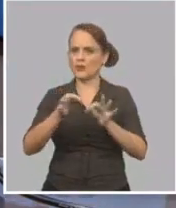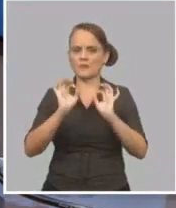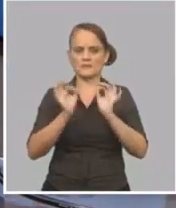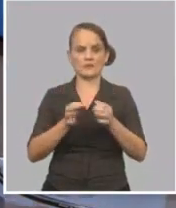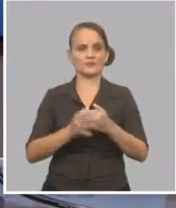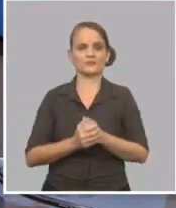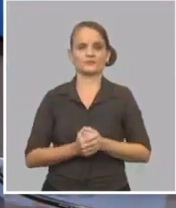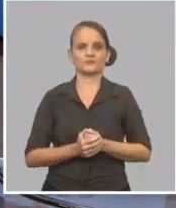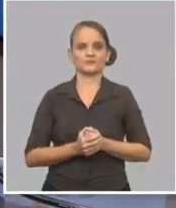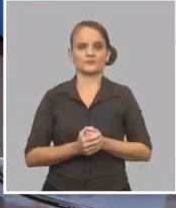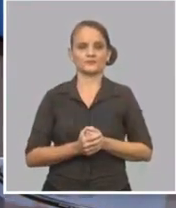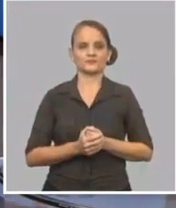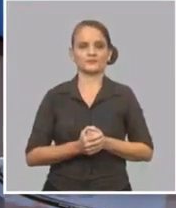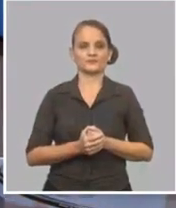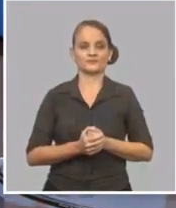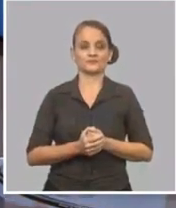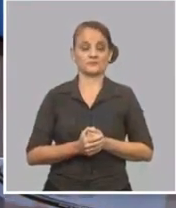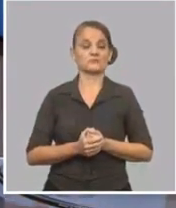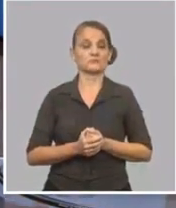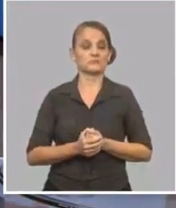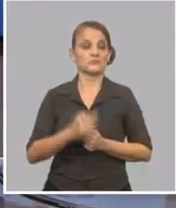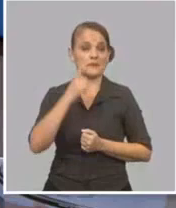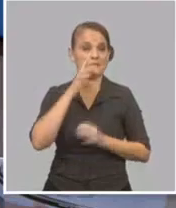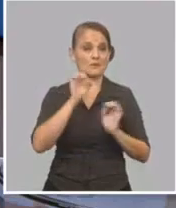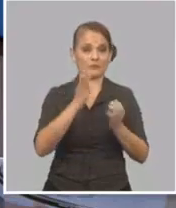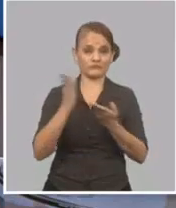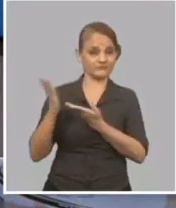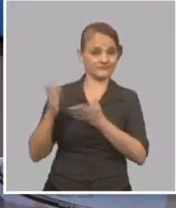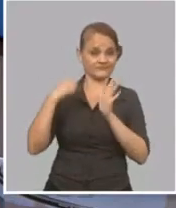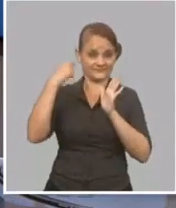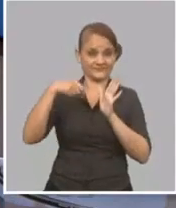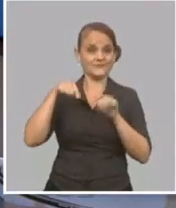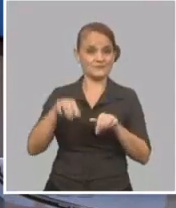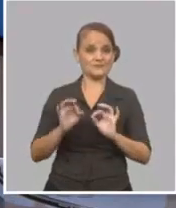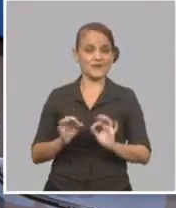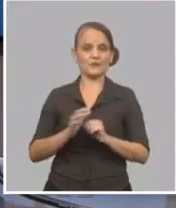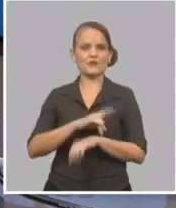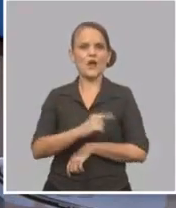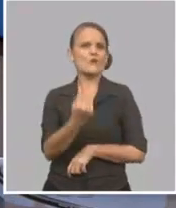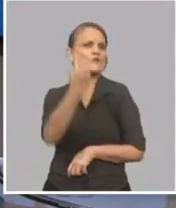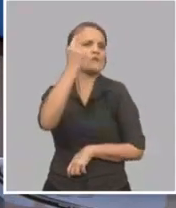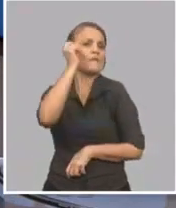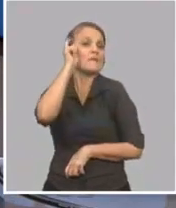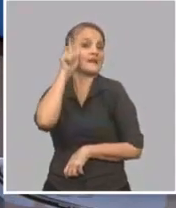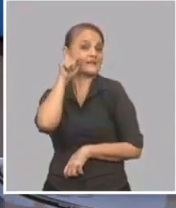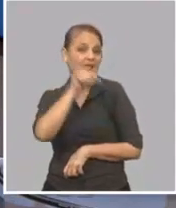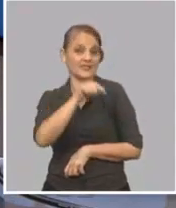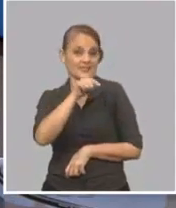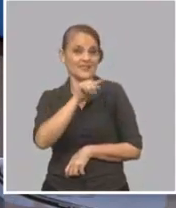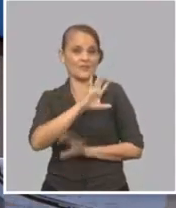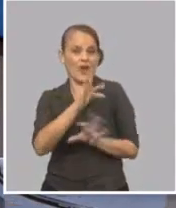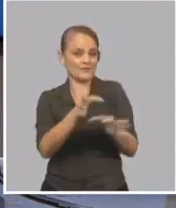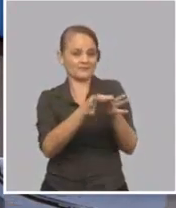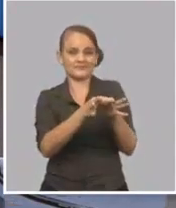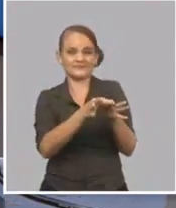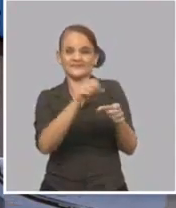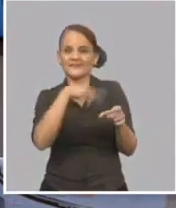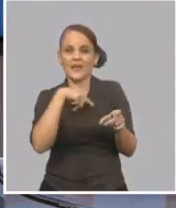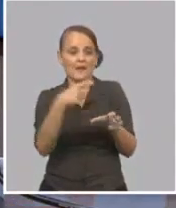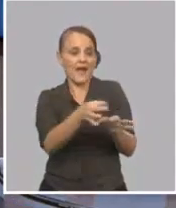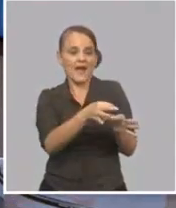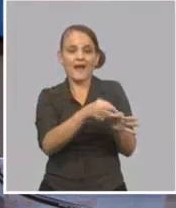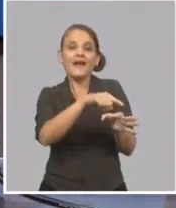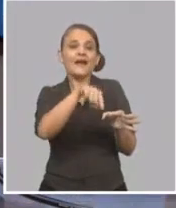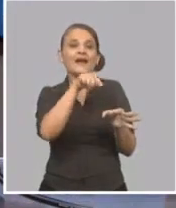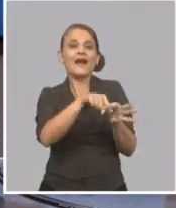Hay que decir que como aquí se ha puesto en el reportaje, ya nosotros tenemos una experiencia en Cayococo, pero